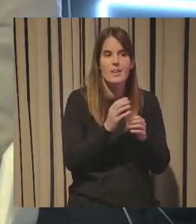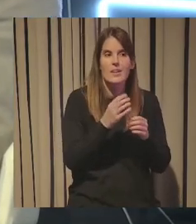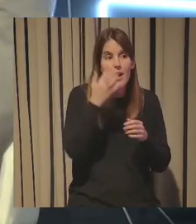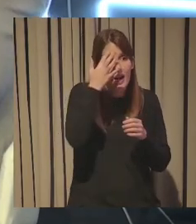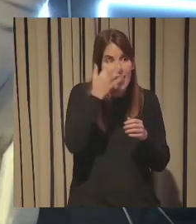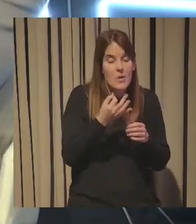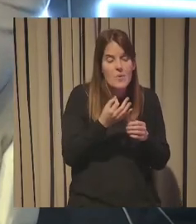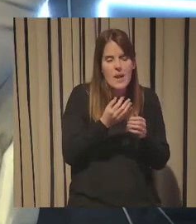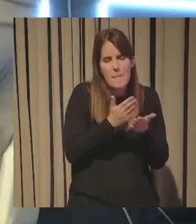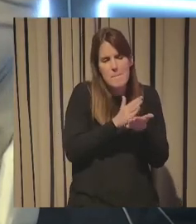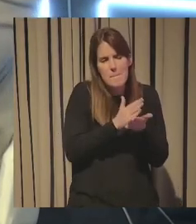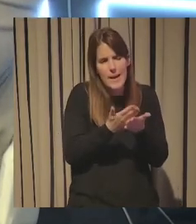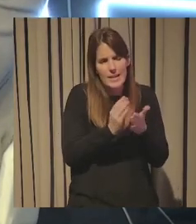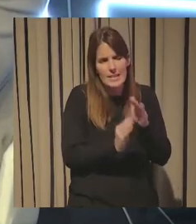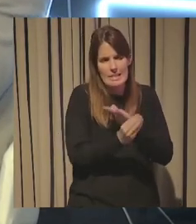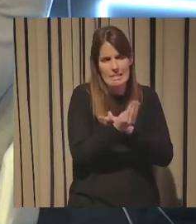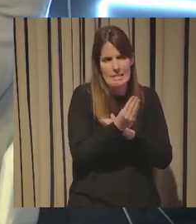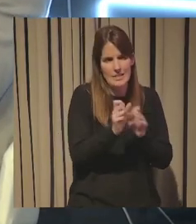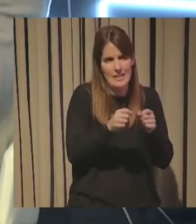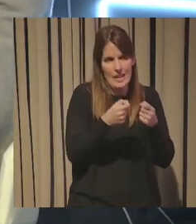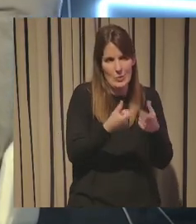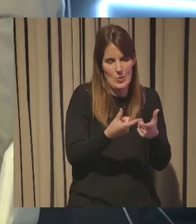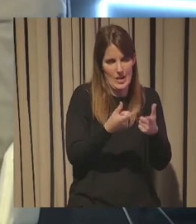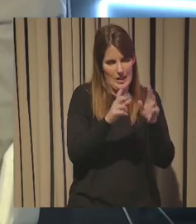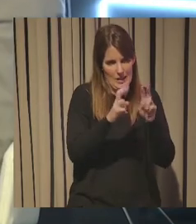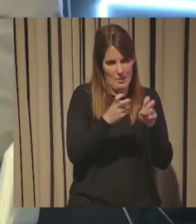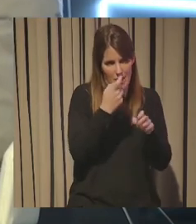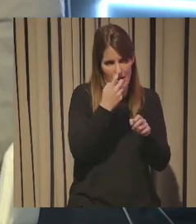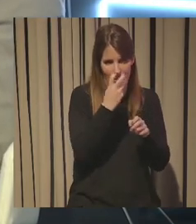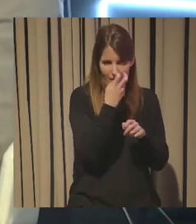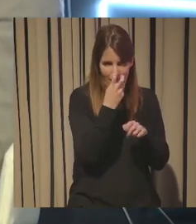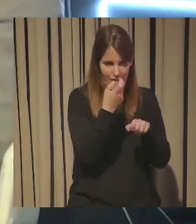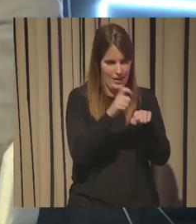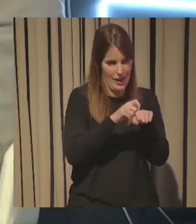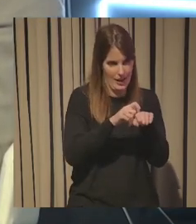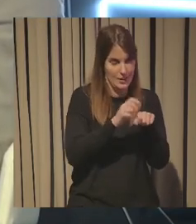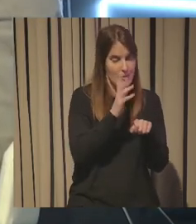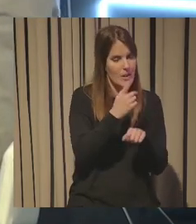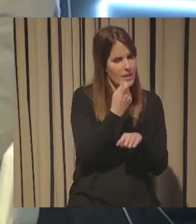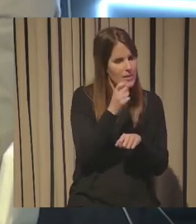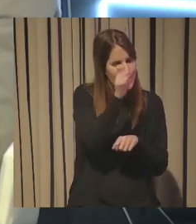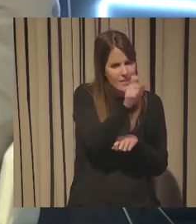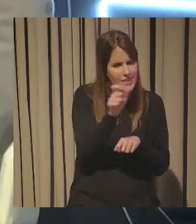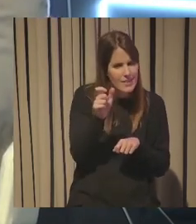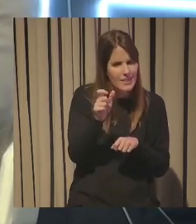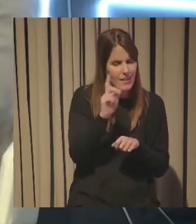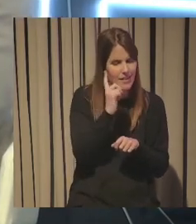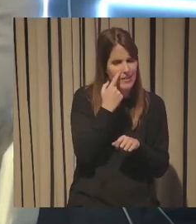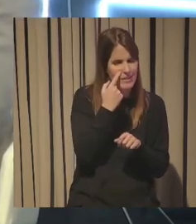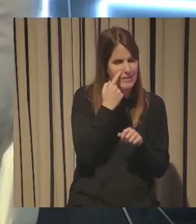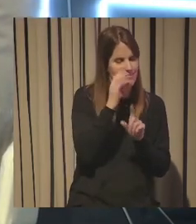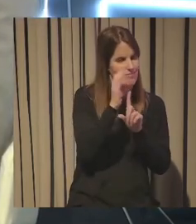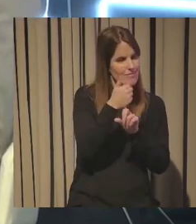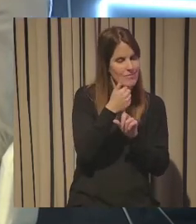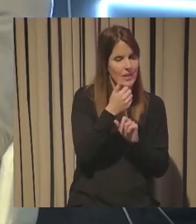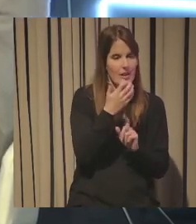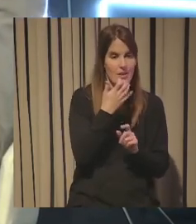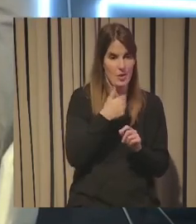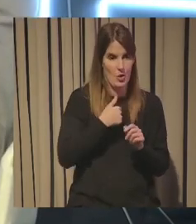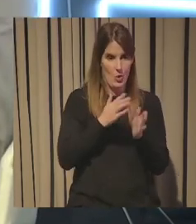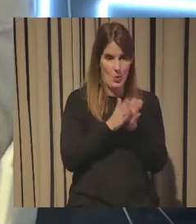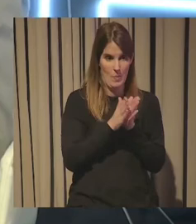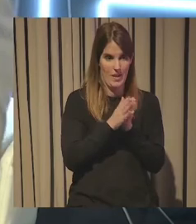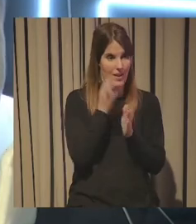virtud está y por eso me ha gustado mucho la ponencia de David en ese sentido de identificar a quién le sale solo y yo por suerte me rodeo de